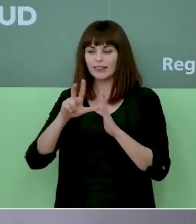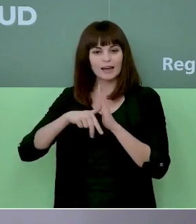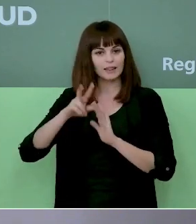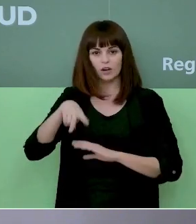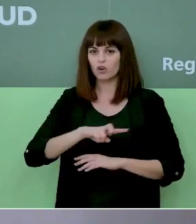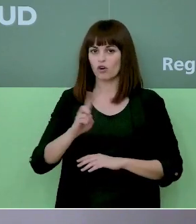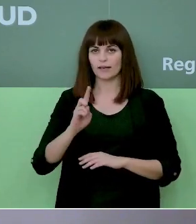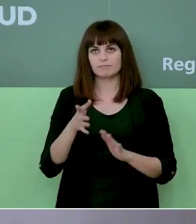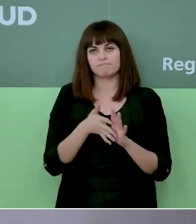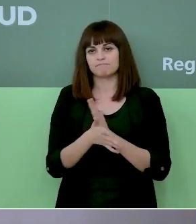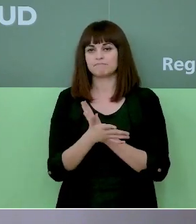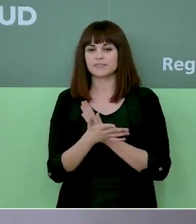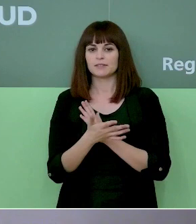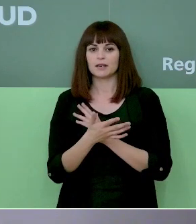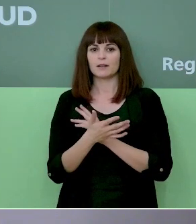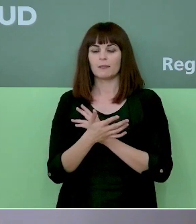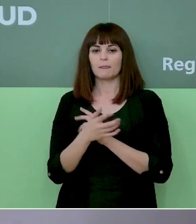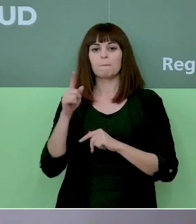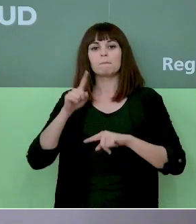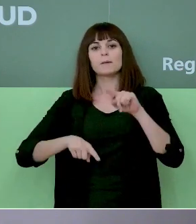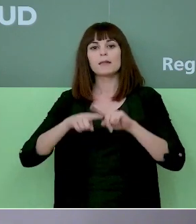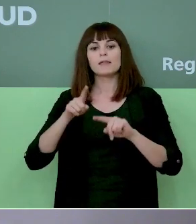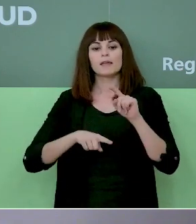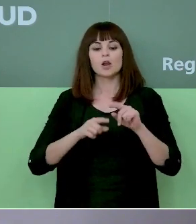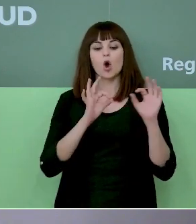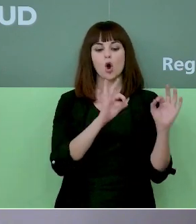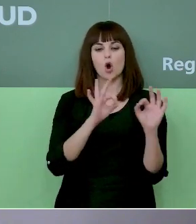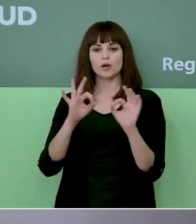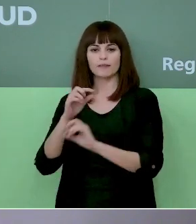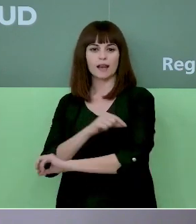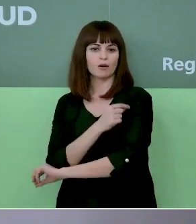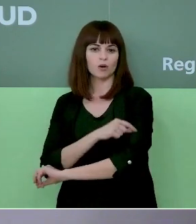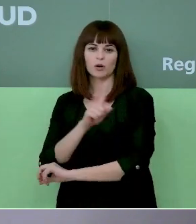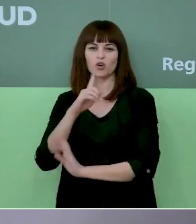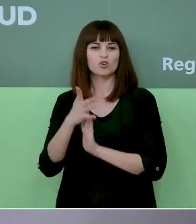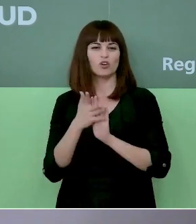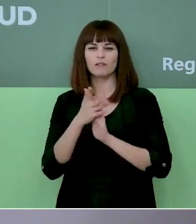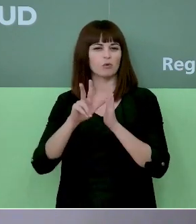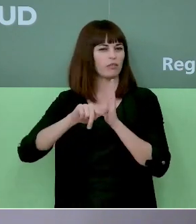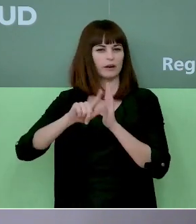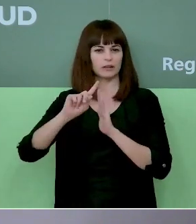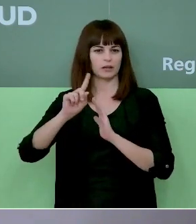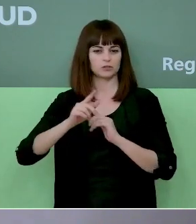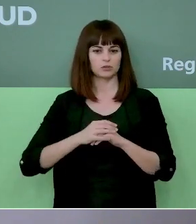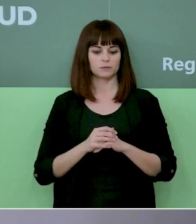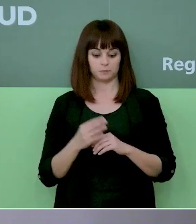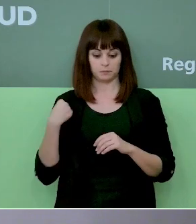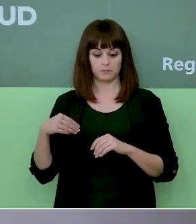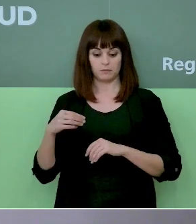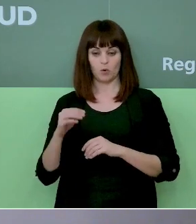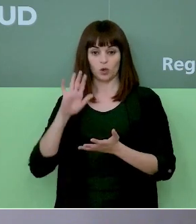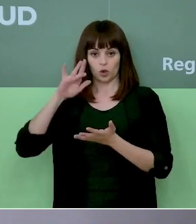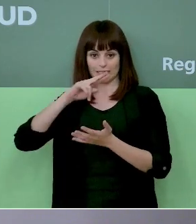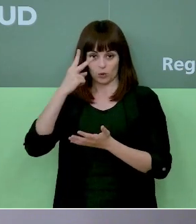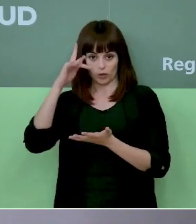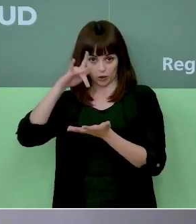hablaríamos de intervalos de administración de la pauta de una vacuna. No hablamos de un retraso. La pauta, la intervalo de administración de la segunda